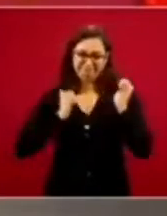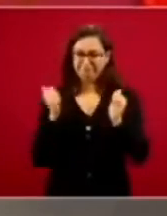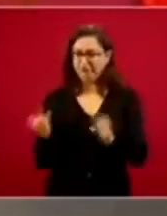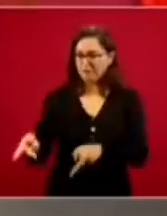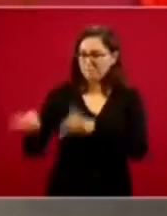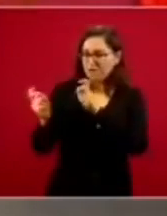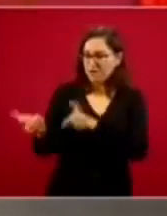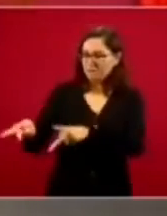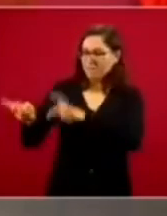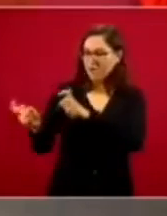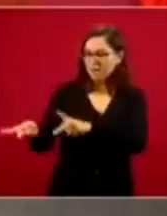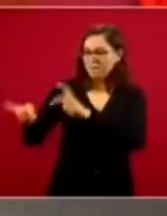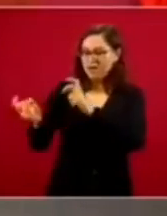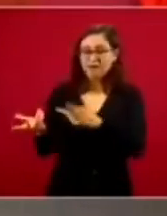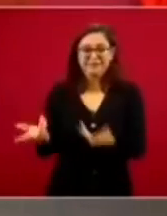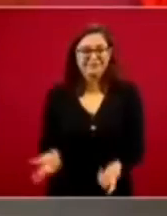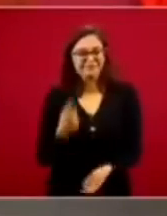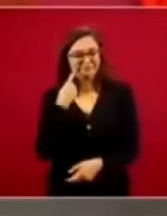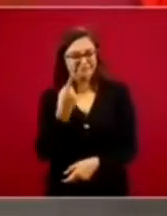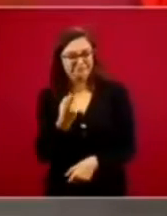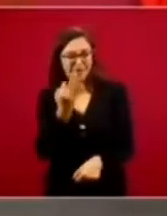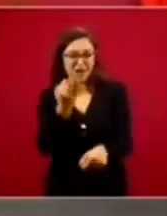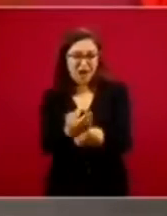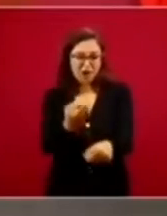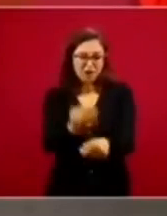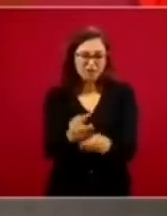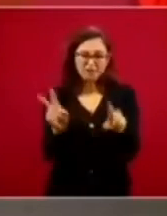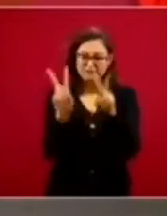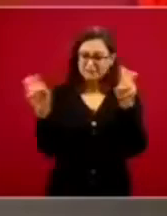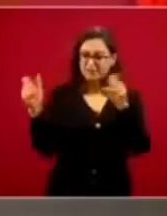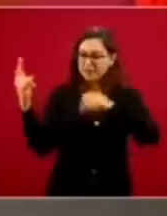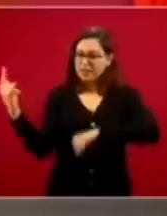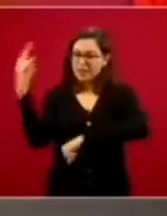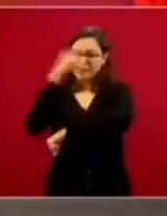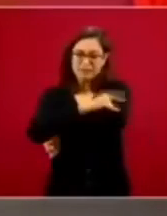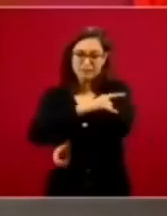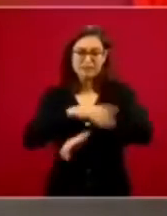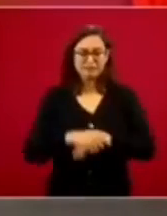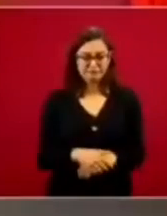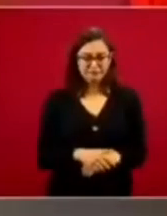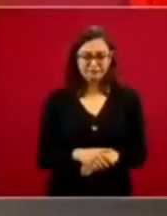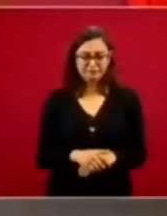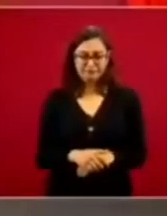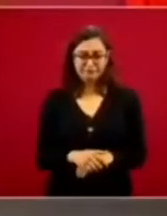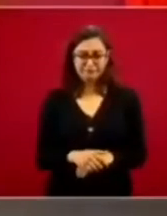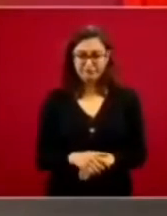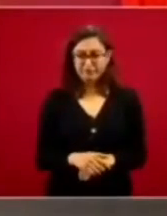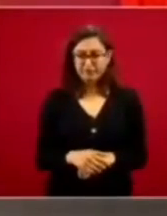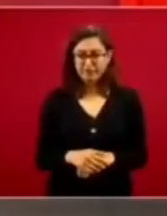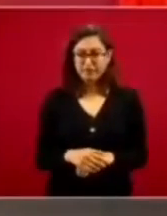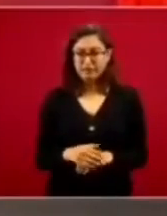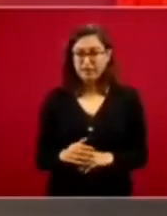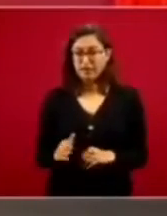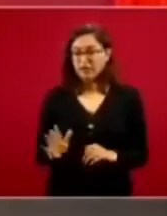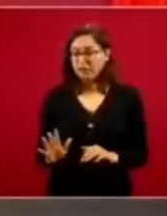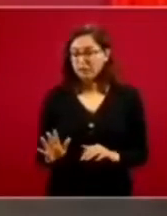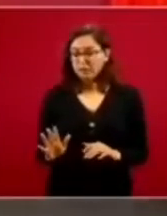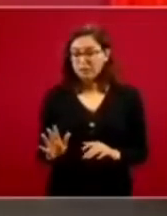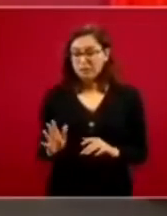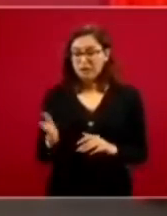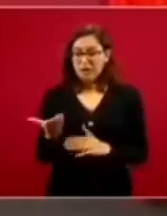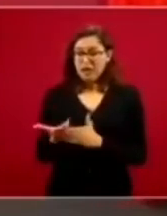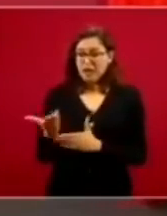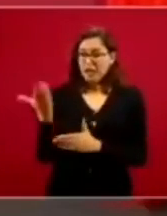lo del aeropuerto. Cuando los ambientalistas, algunos, para no generalizar,